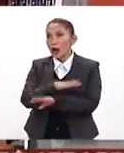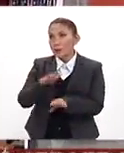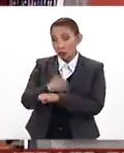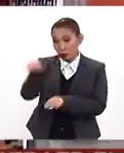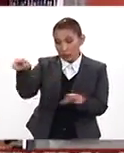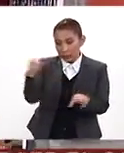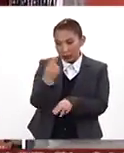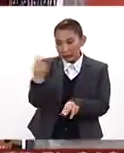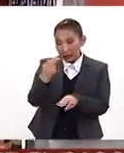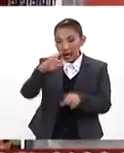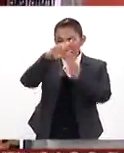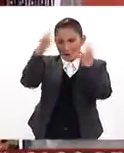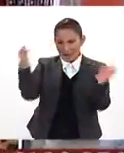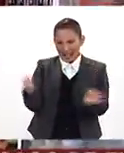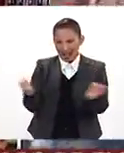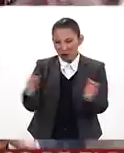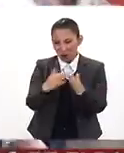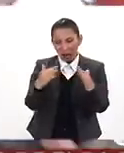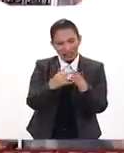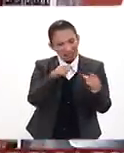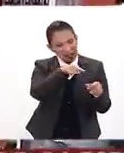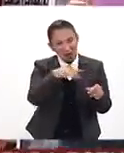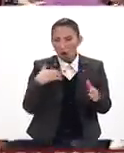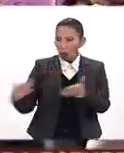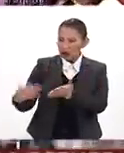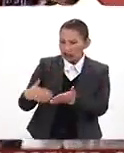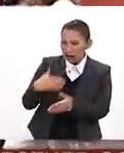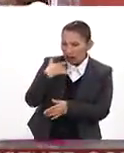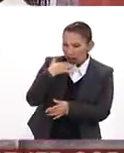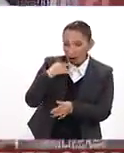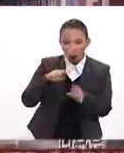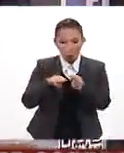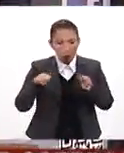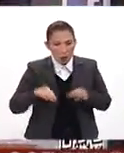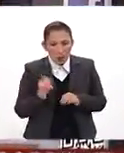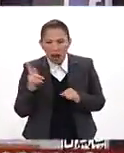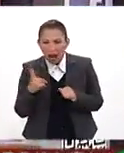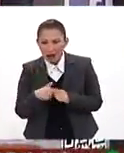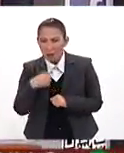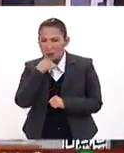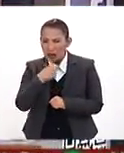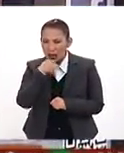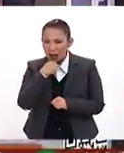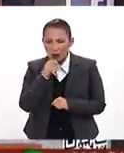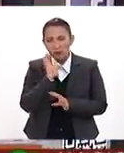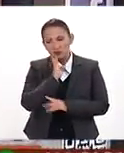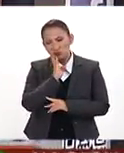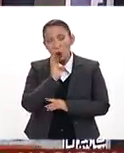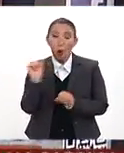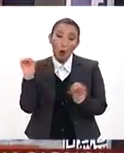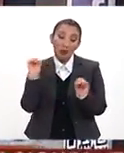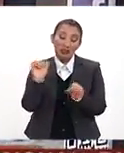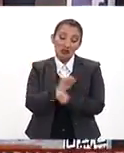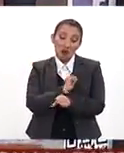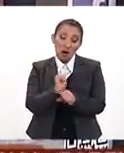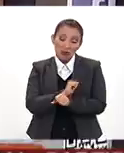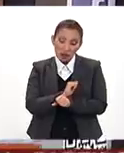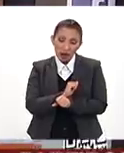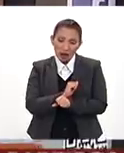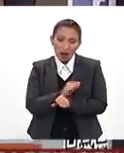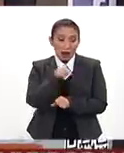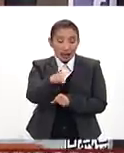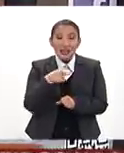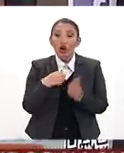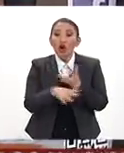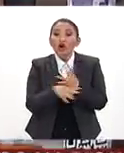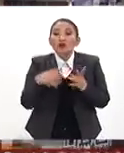necesitas cambiar el refrigerador de tu casa o la cocina, algún mueble, incluso quizá hasta un automóvil, en fin. Bienes que